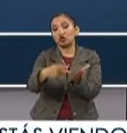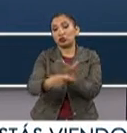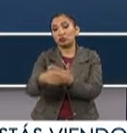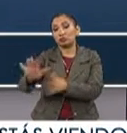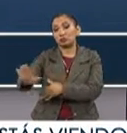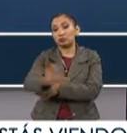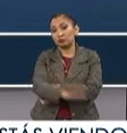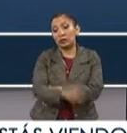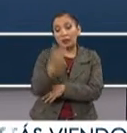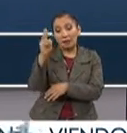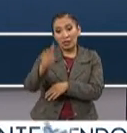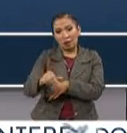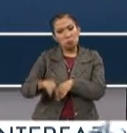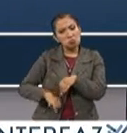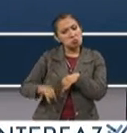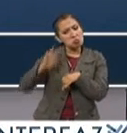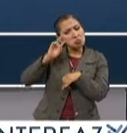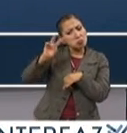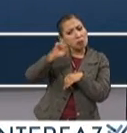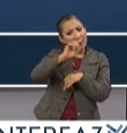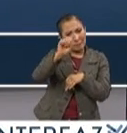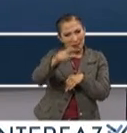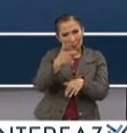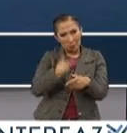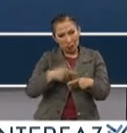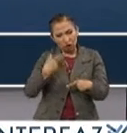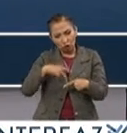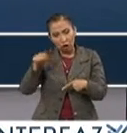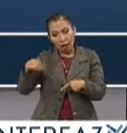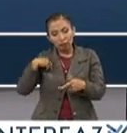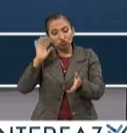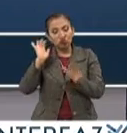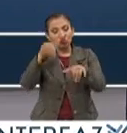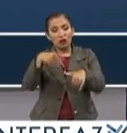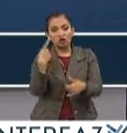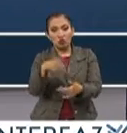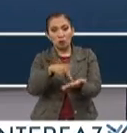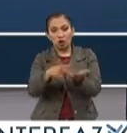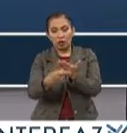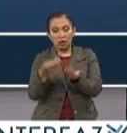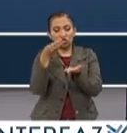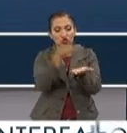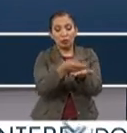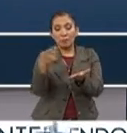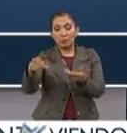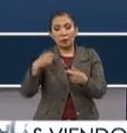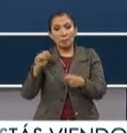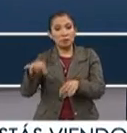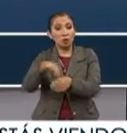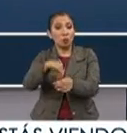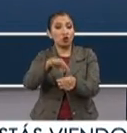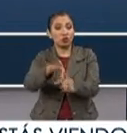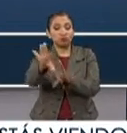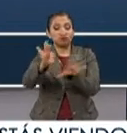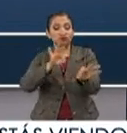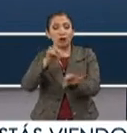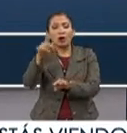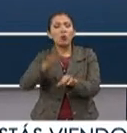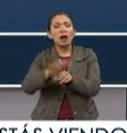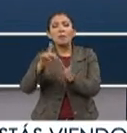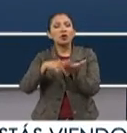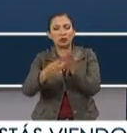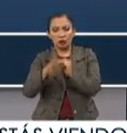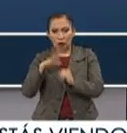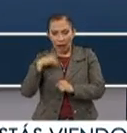participativo. Entonces, la verdad es que es muy interesante porque la propia ciudadanía inscribe estos proyectos y la propia ciudadanía los vota. ¿Cuál y qué tipo de proyectos hemos